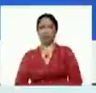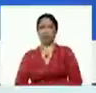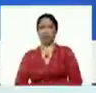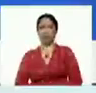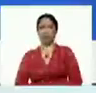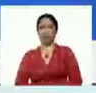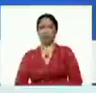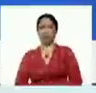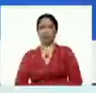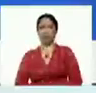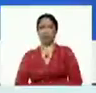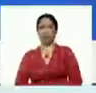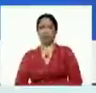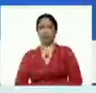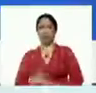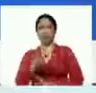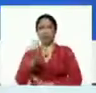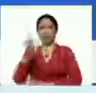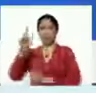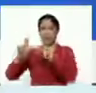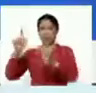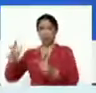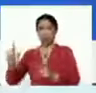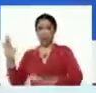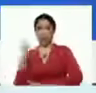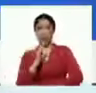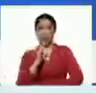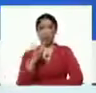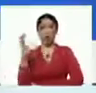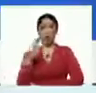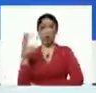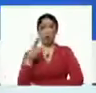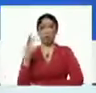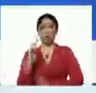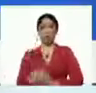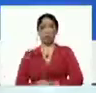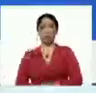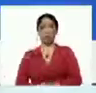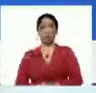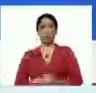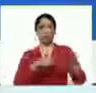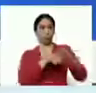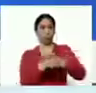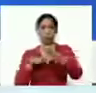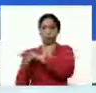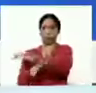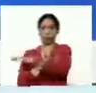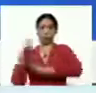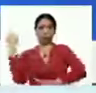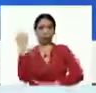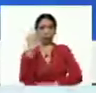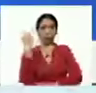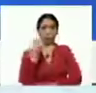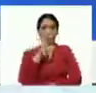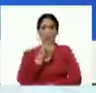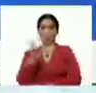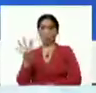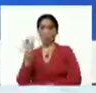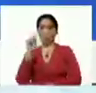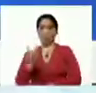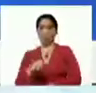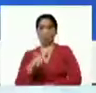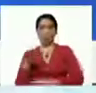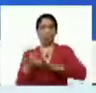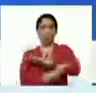Son 30 casos de Colombia que ingresaron por la frontera de Apure 24 y por la